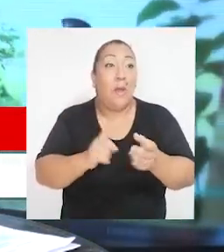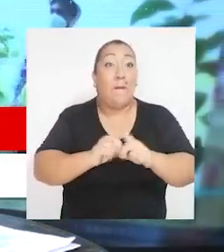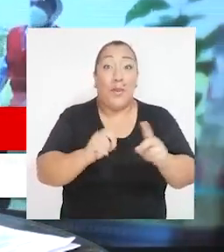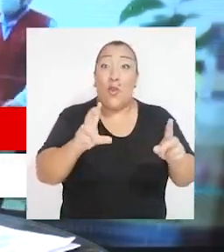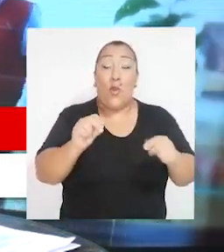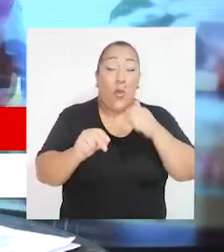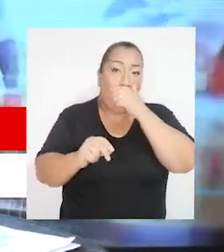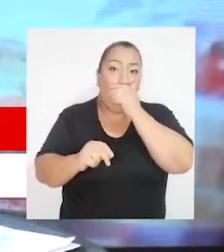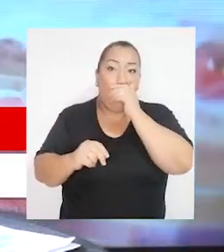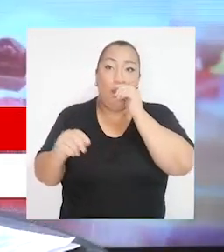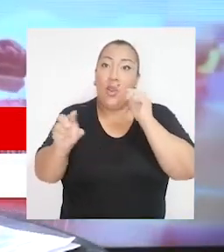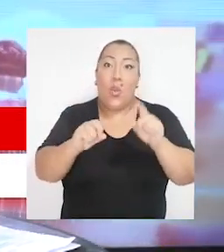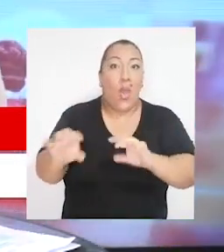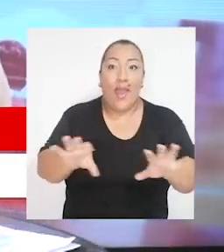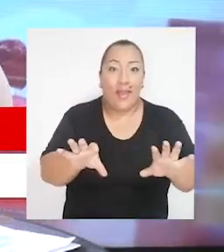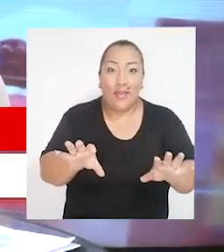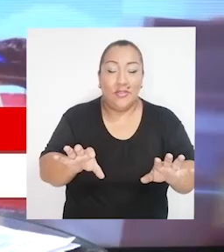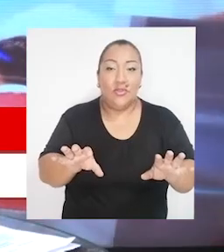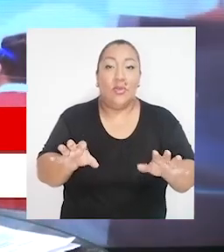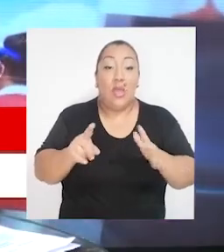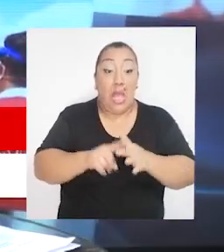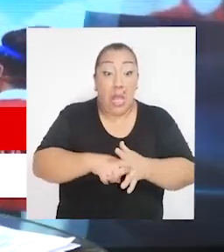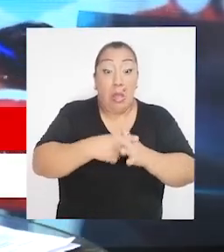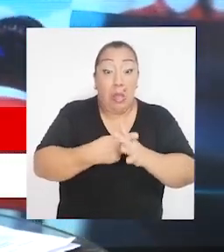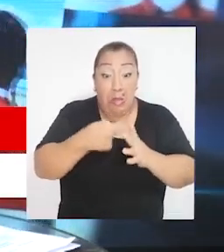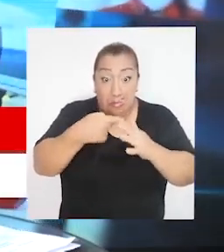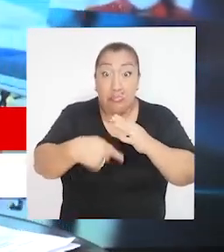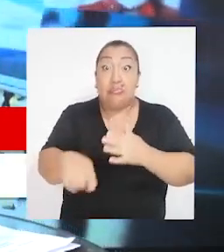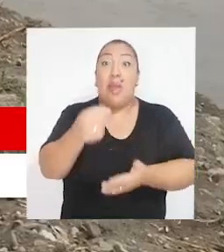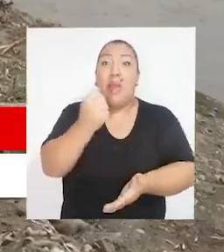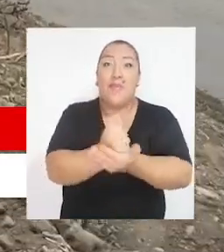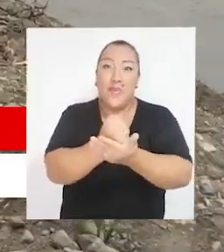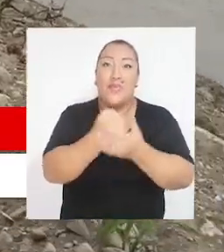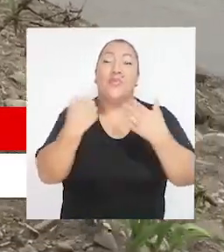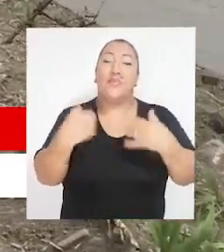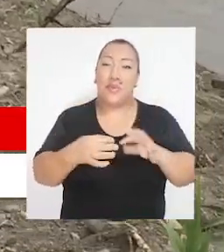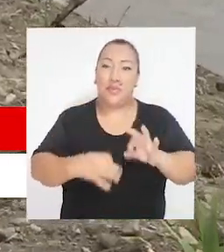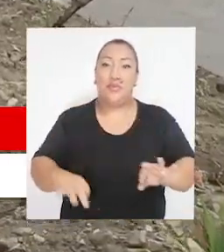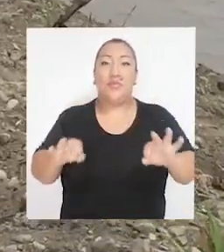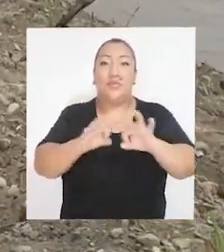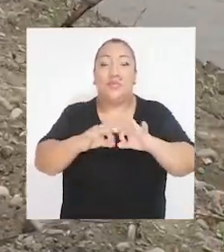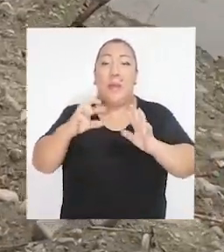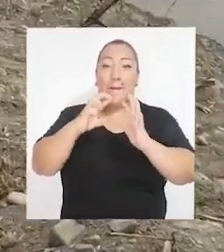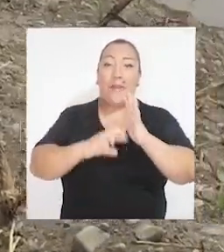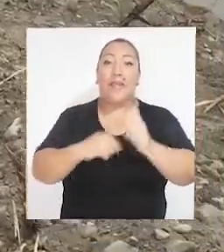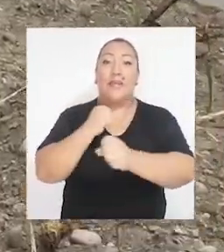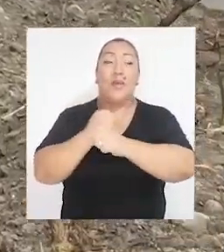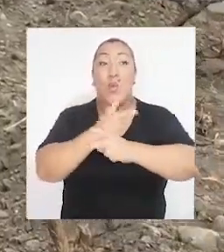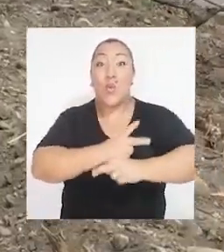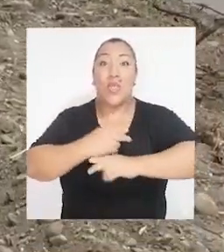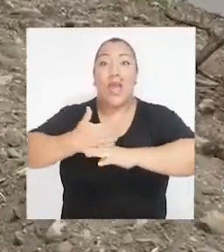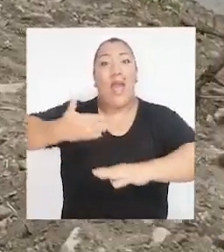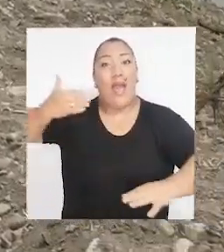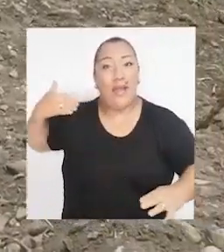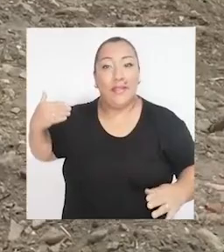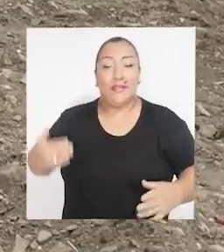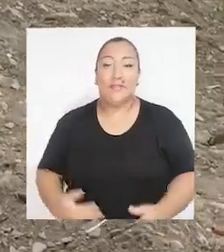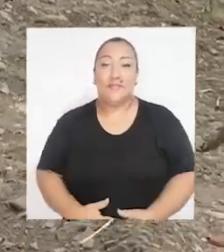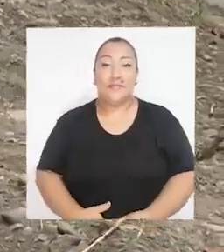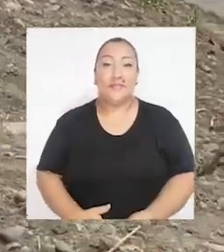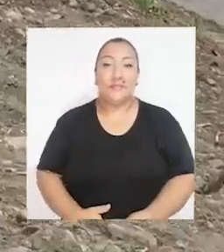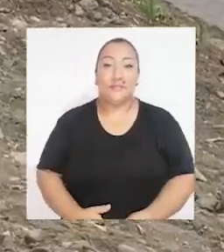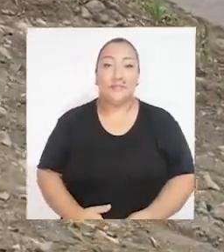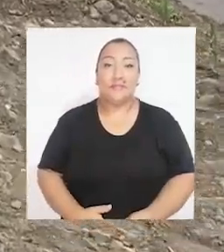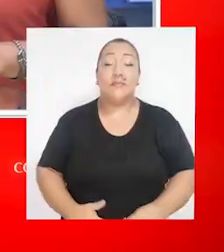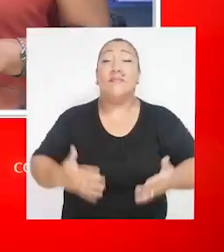pero como habíamos estado mencionando, esto se puede ejecutar a partir de la aprobación y la implementación de este plan de prevención